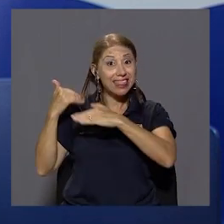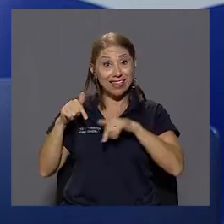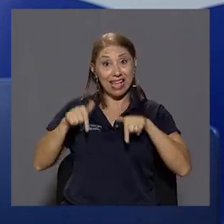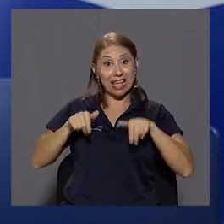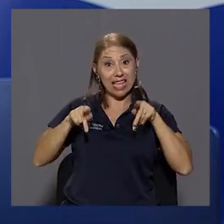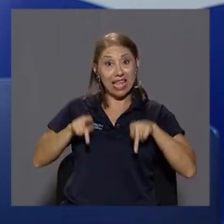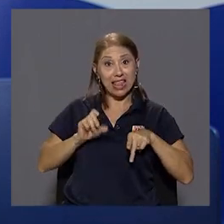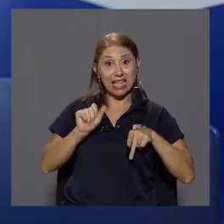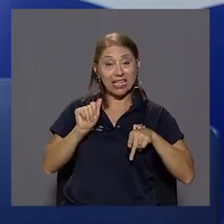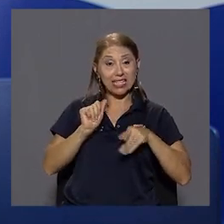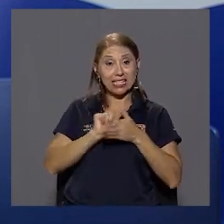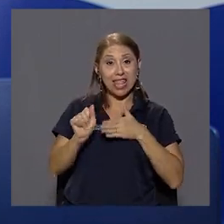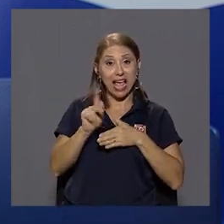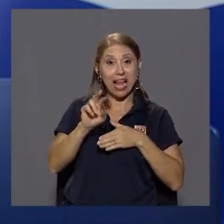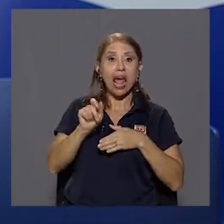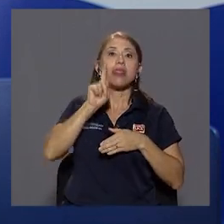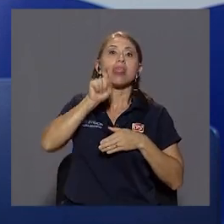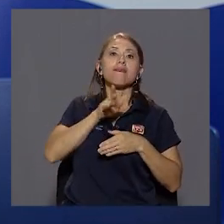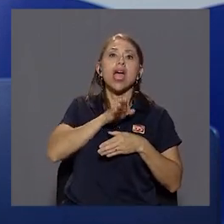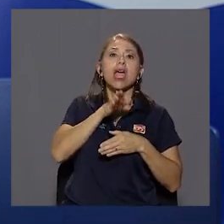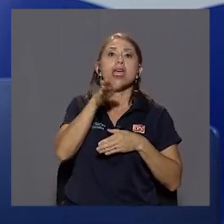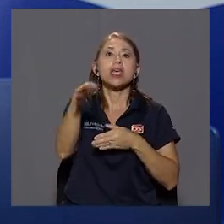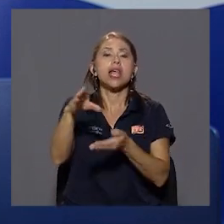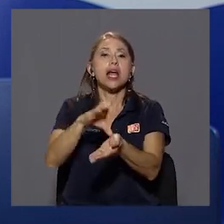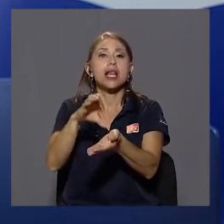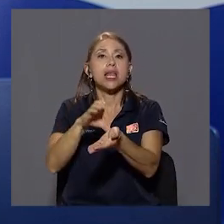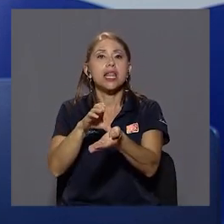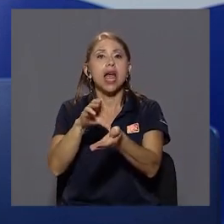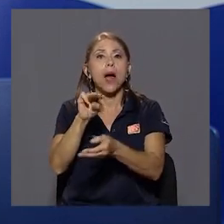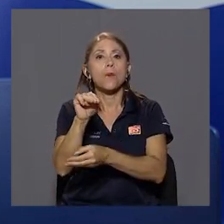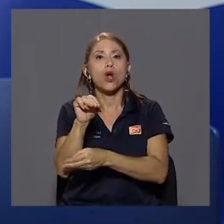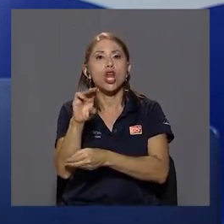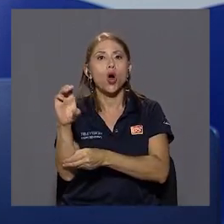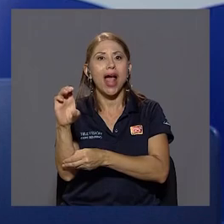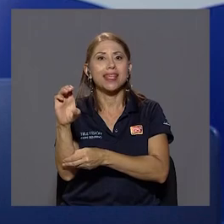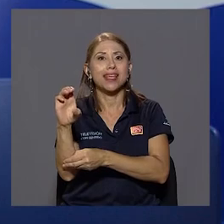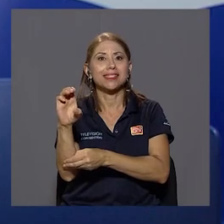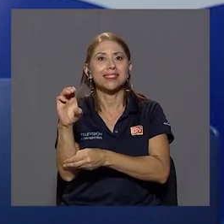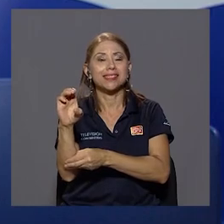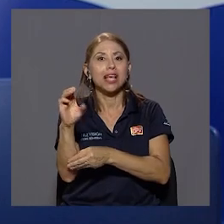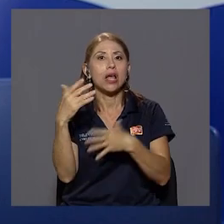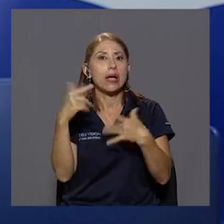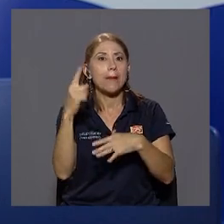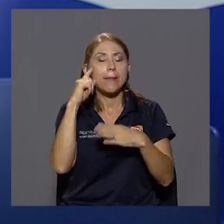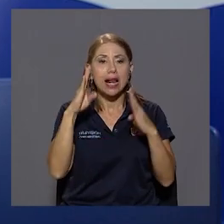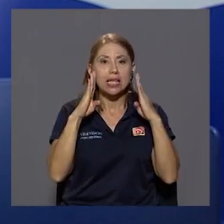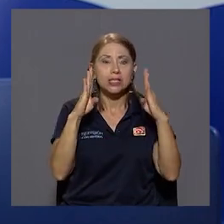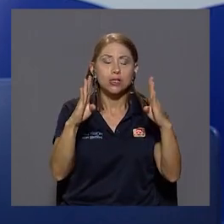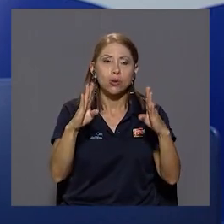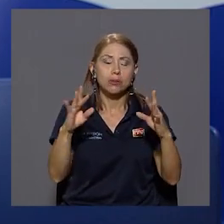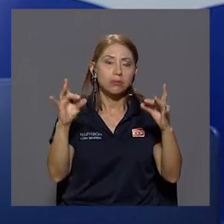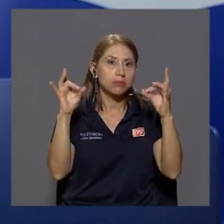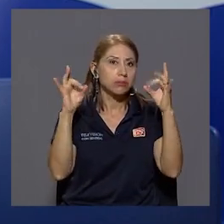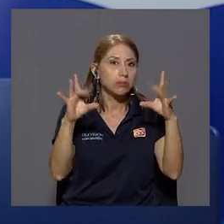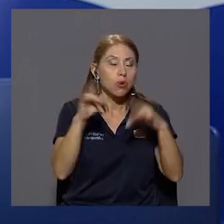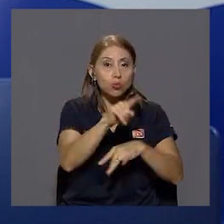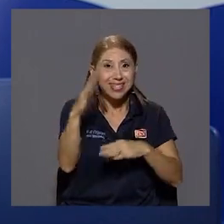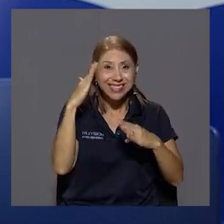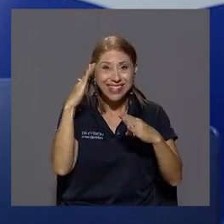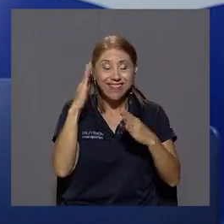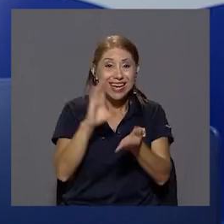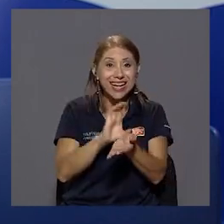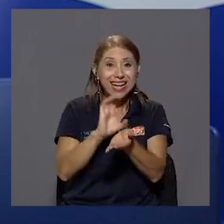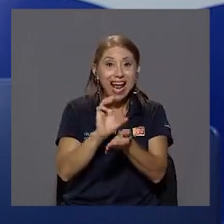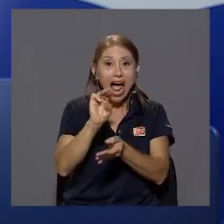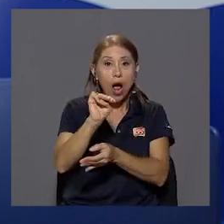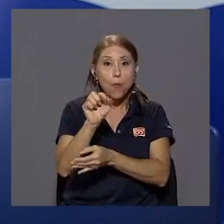que desplazarse hasta la clínica Moreno Cañas para buscar atención y como ustedes saben eso es terrible la clínica Moreno Cañas